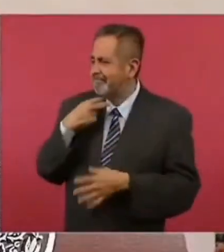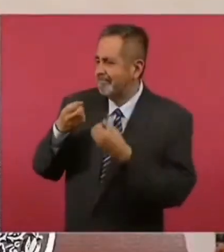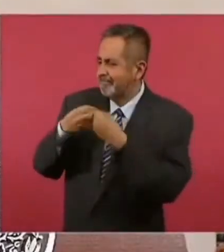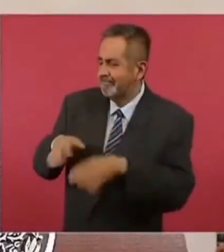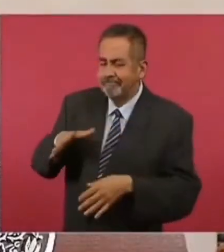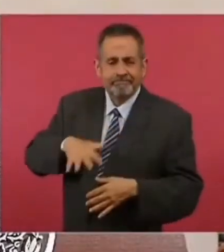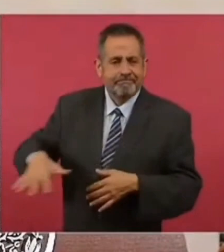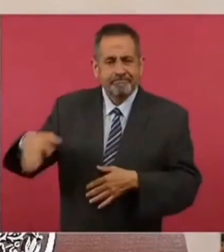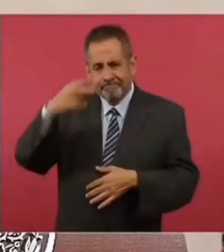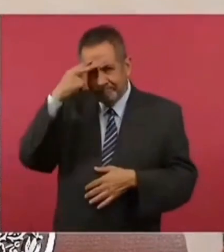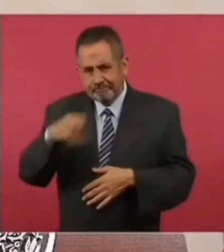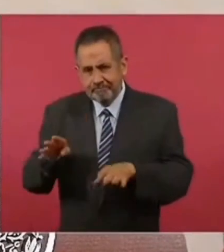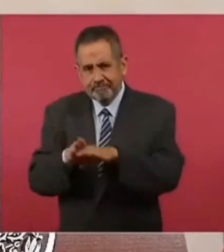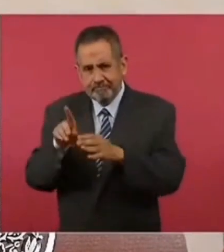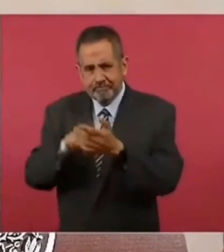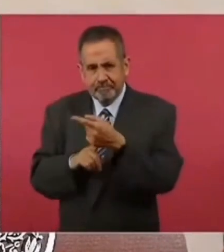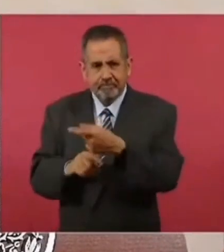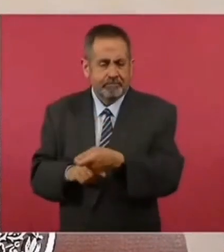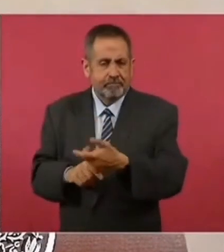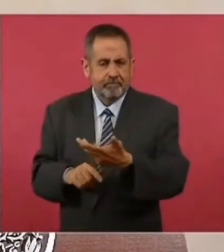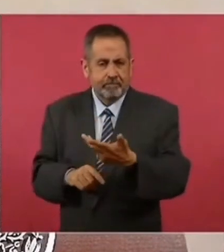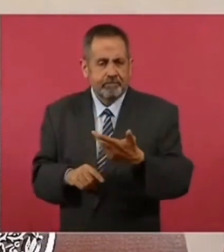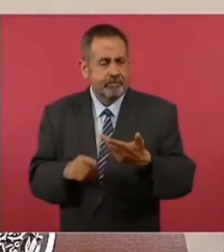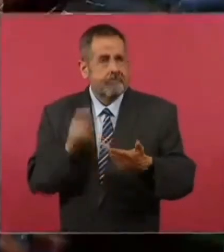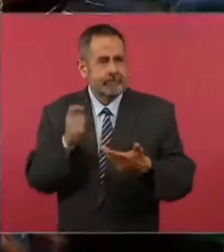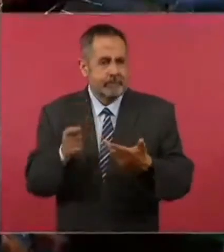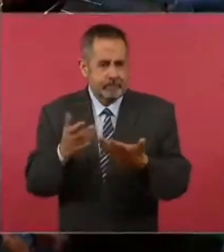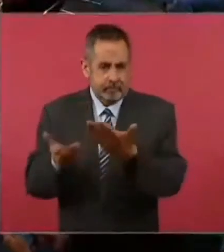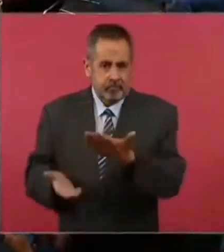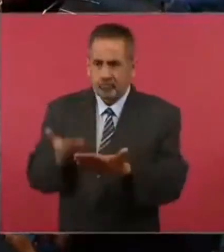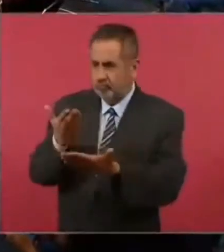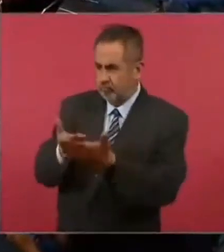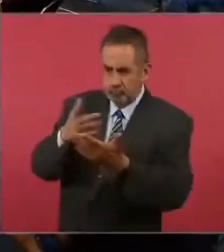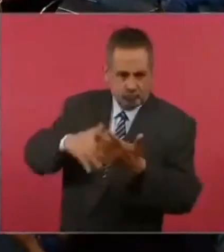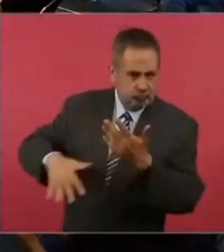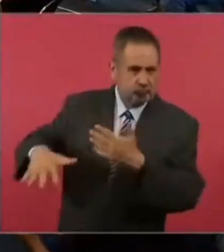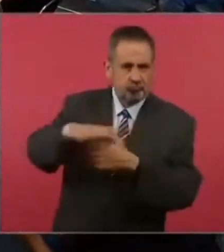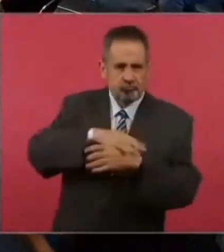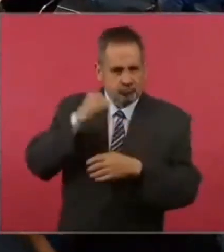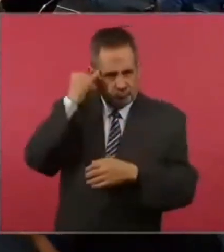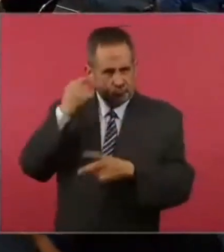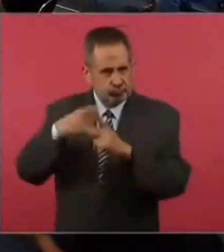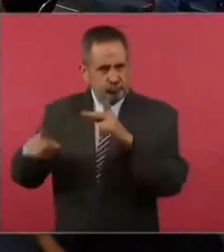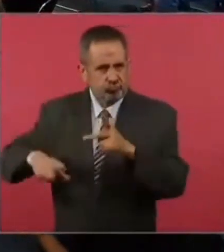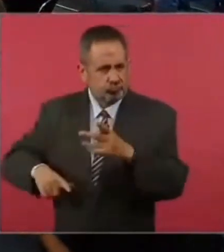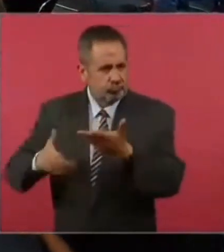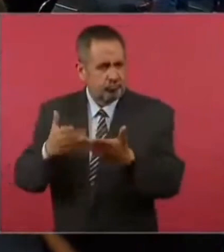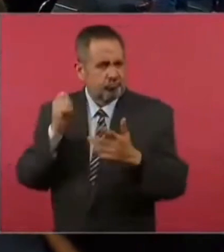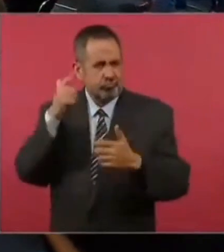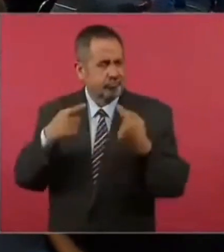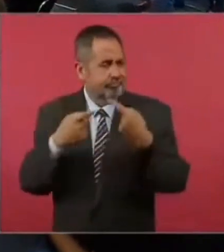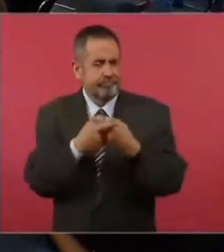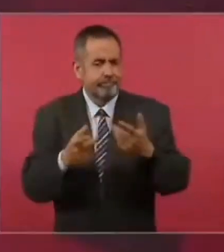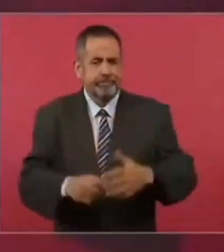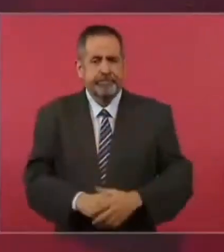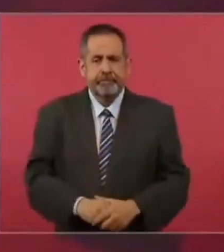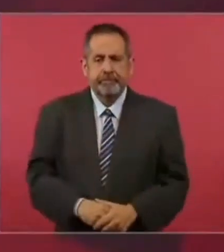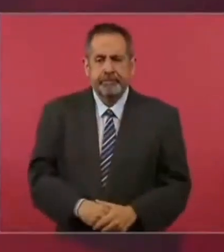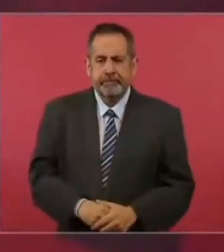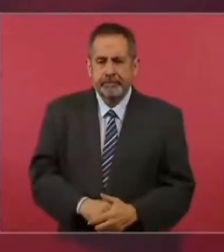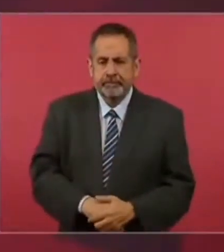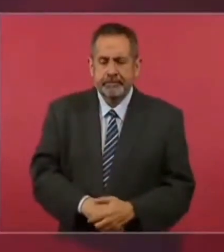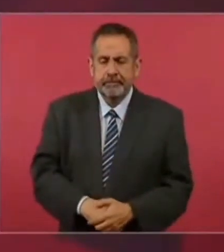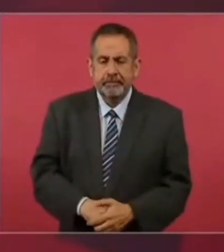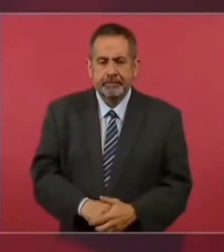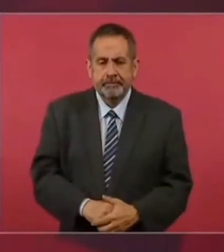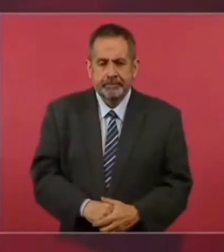a los mexicanos y sobre todo, bueno, pues esta propuesta que usted planteó desde el inicio de su gobierno. Mire, es